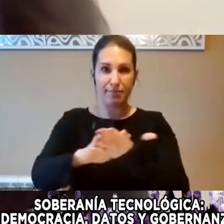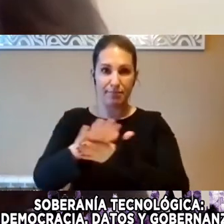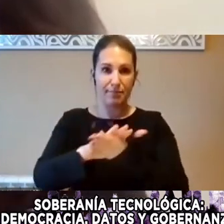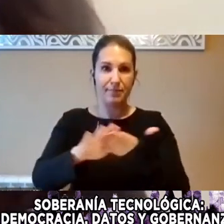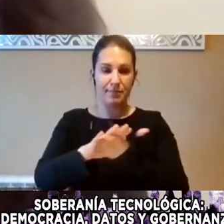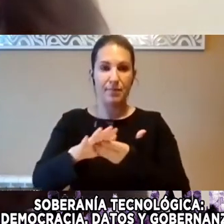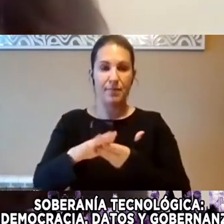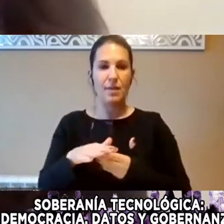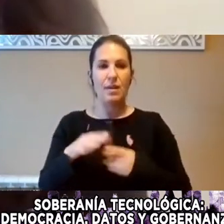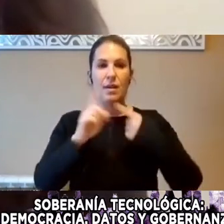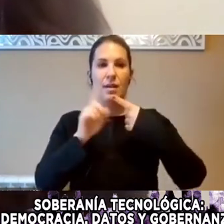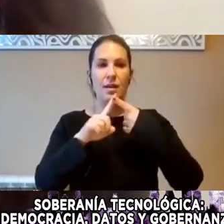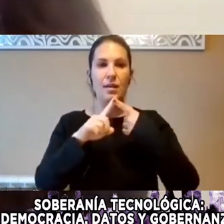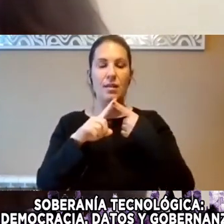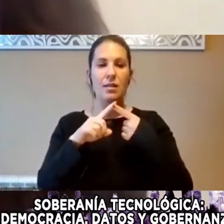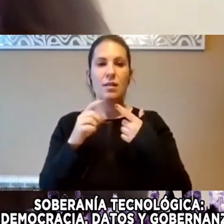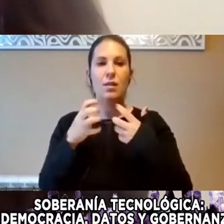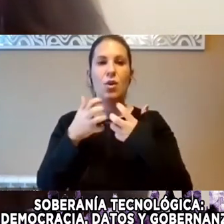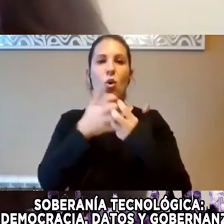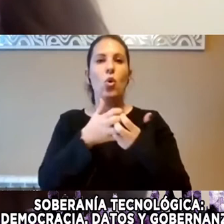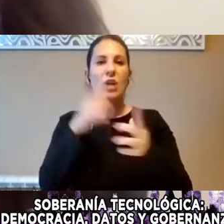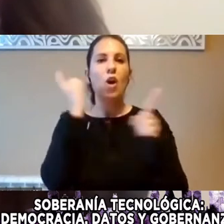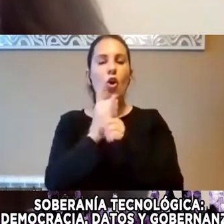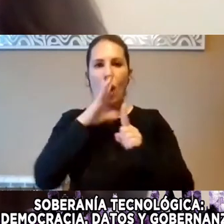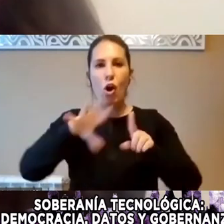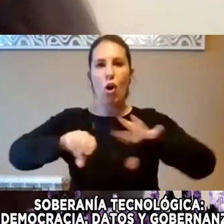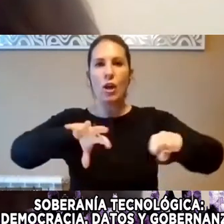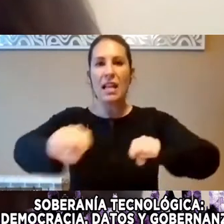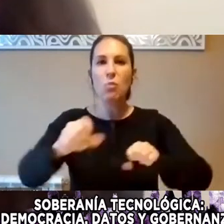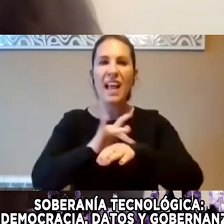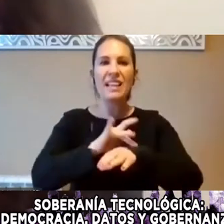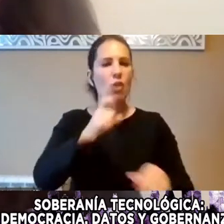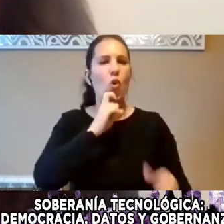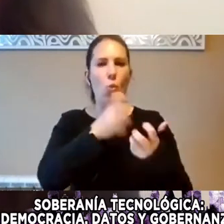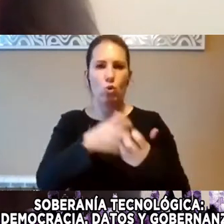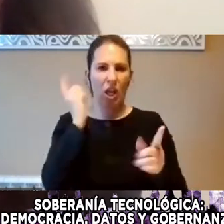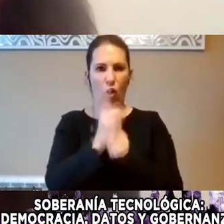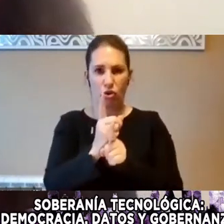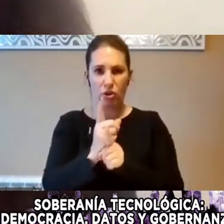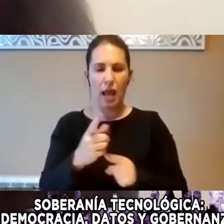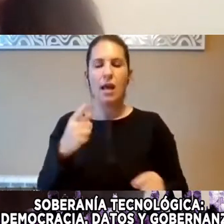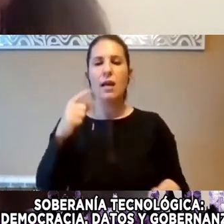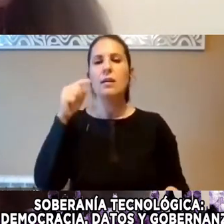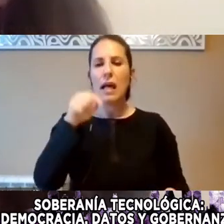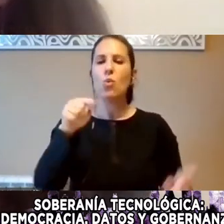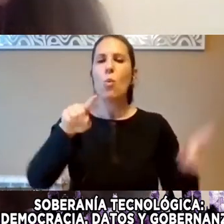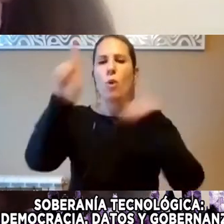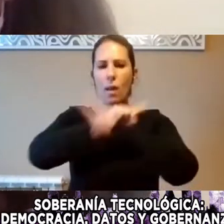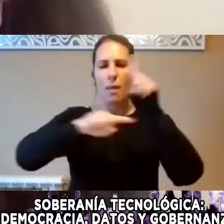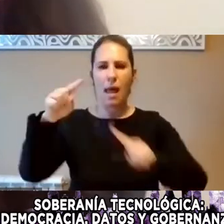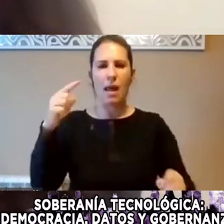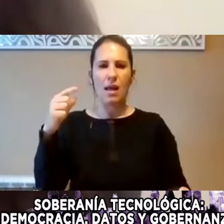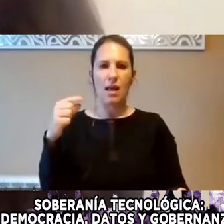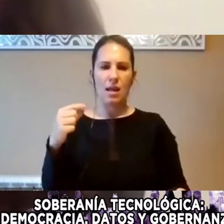Como Luchamos Contra El Colonialismo Digital El Problema Que Yo Veo Y Es Un Problema Que Quiero Que Quiero